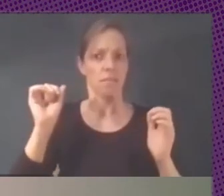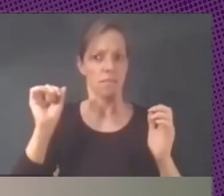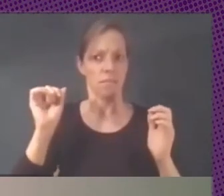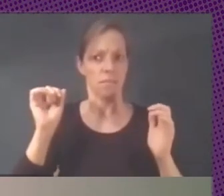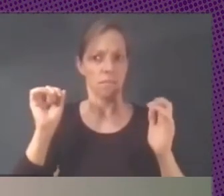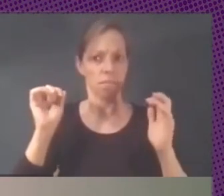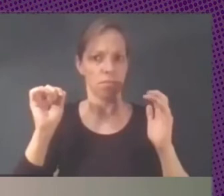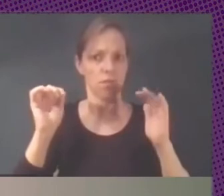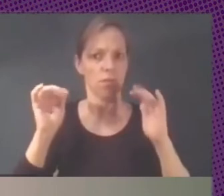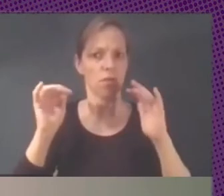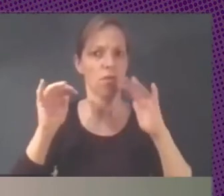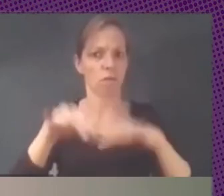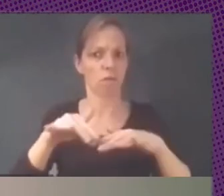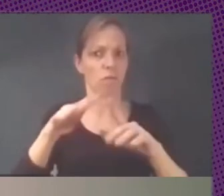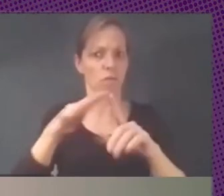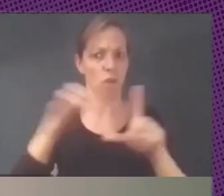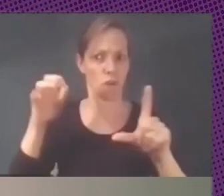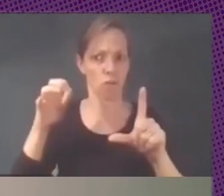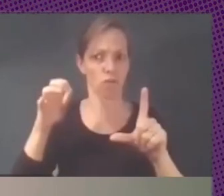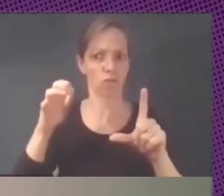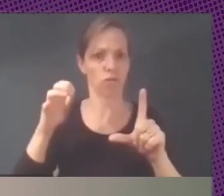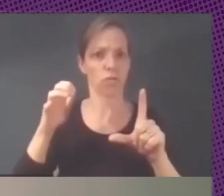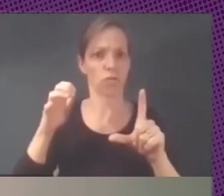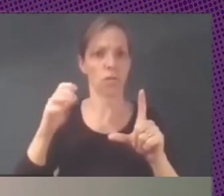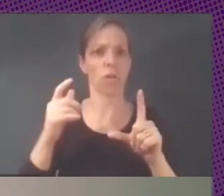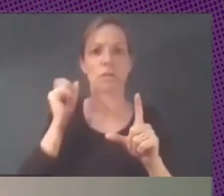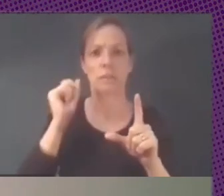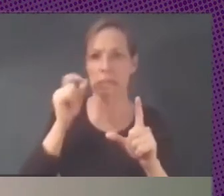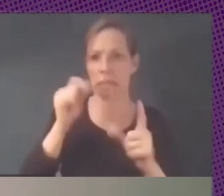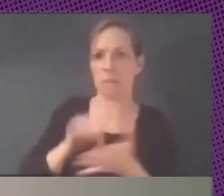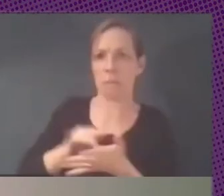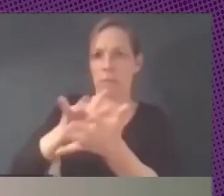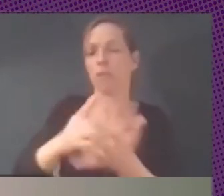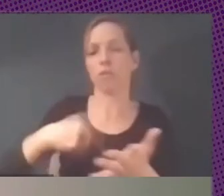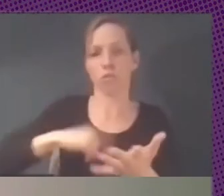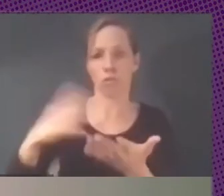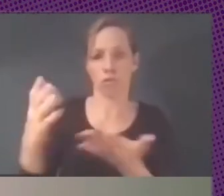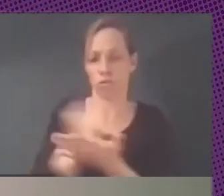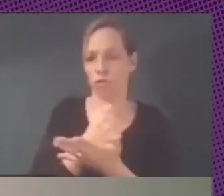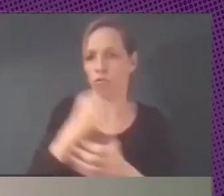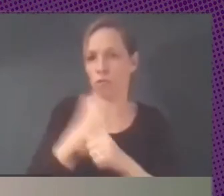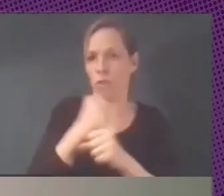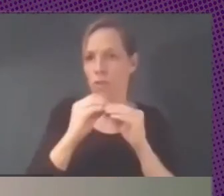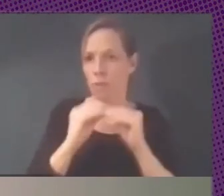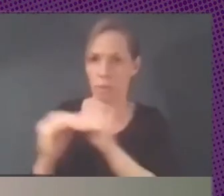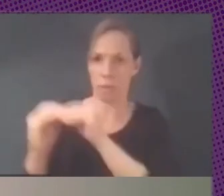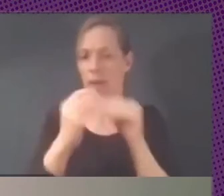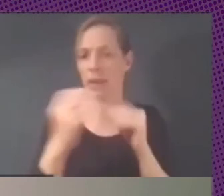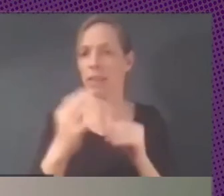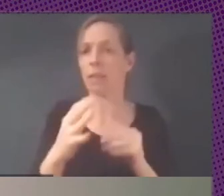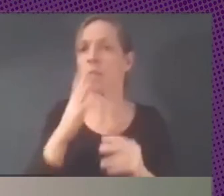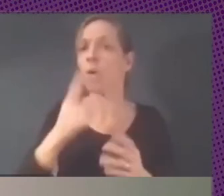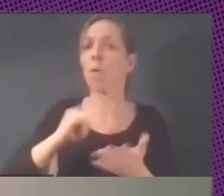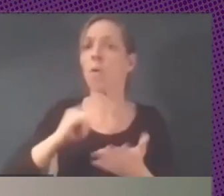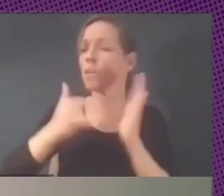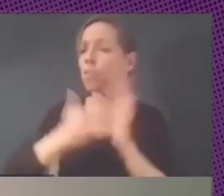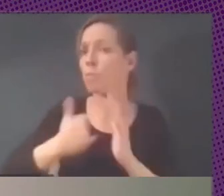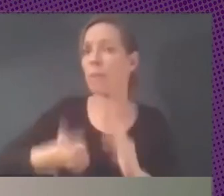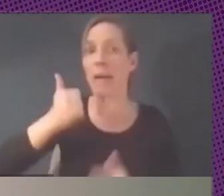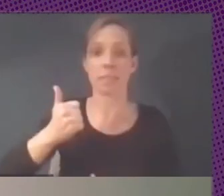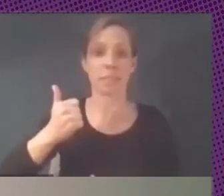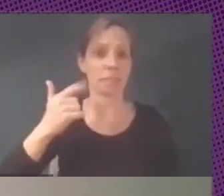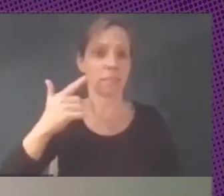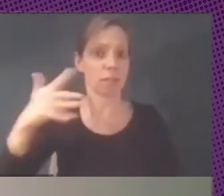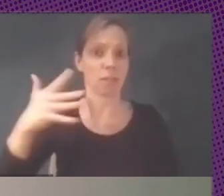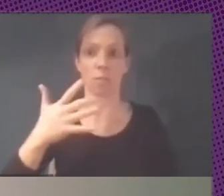etcétera ese espíritu que es el espíritu de la comunidad el espíritu que es el que está en definitiva en los proyectos más exitosos de software libre por